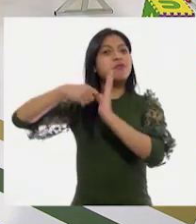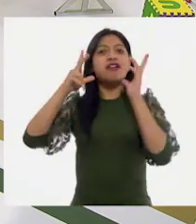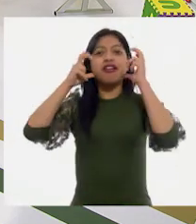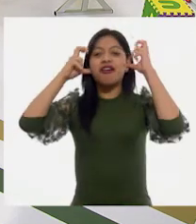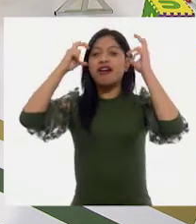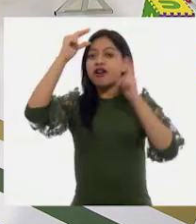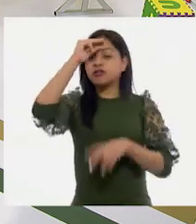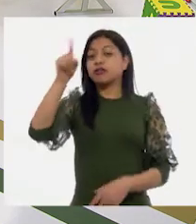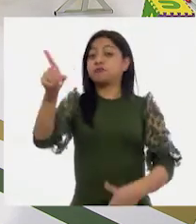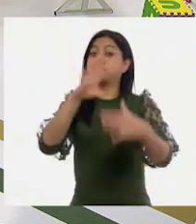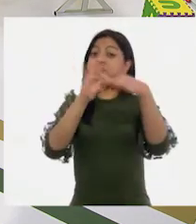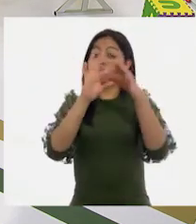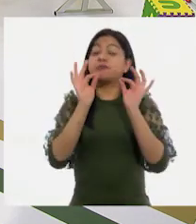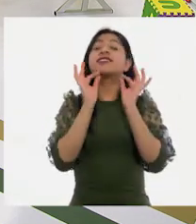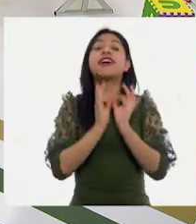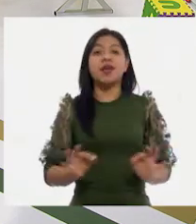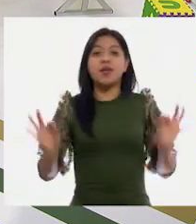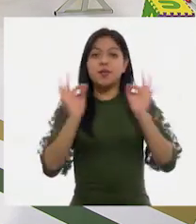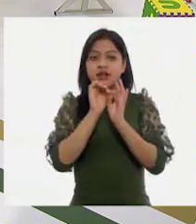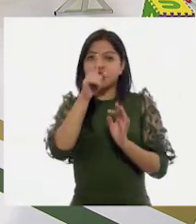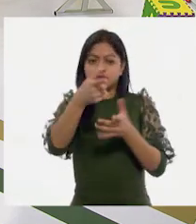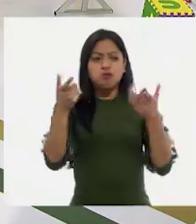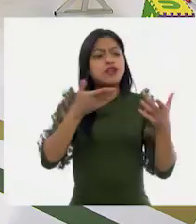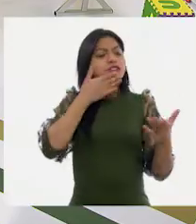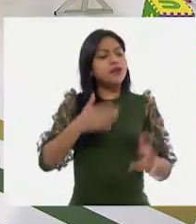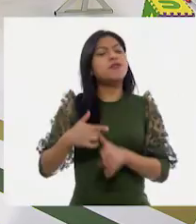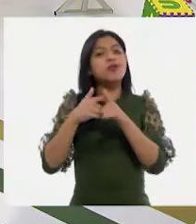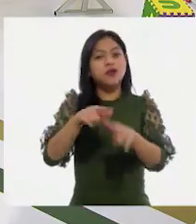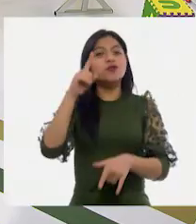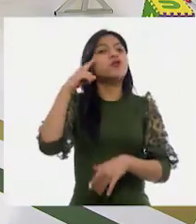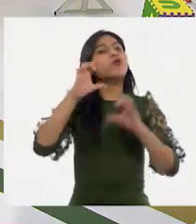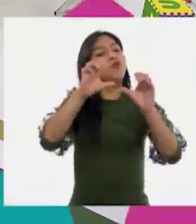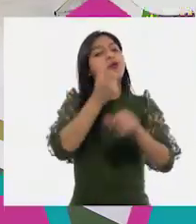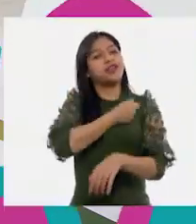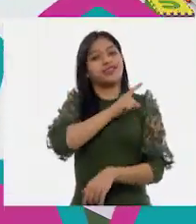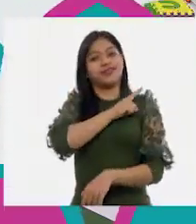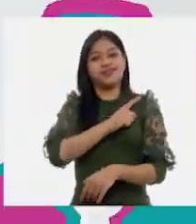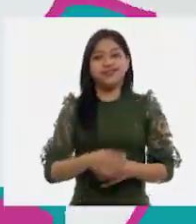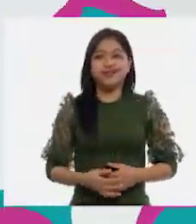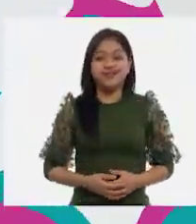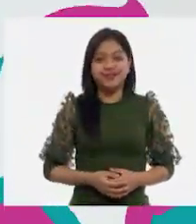Porque tiene unas recomendaciones de buenas prácticas para que sigamos cuidando nuestra salud.